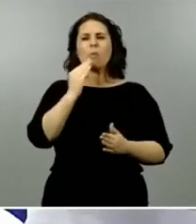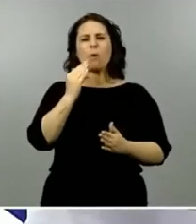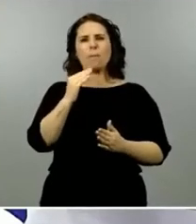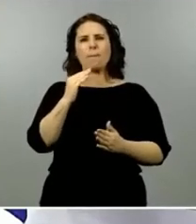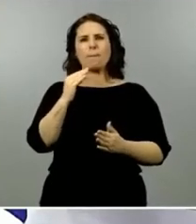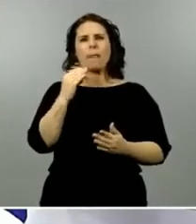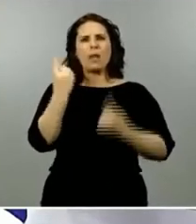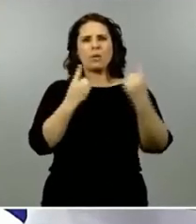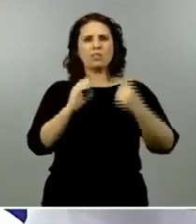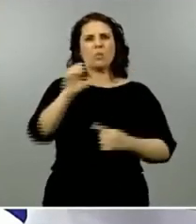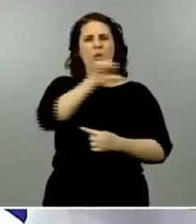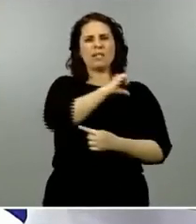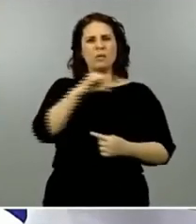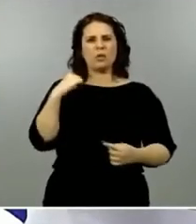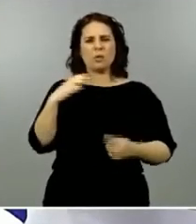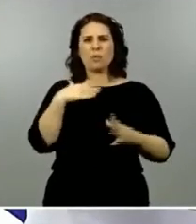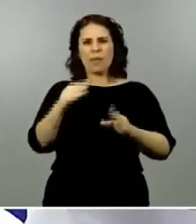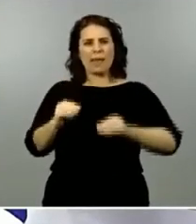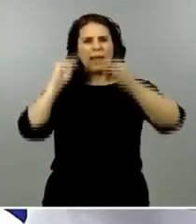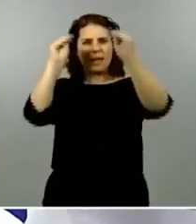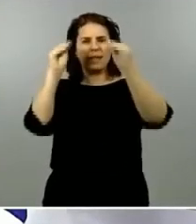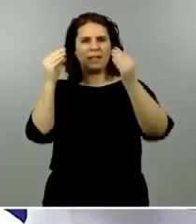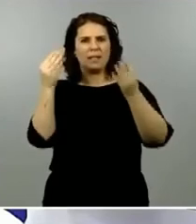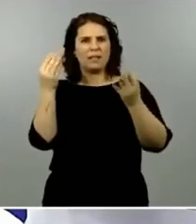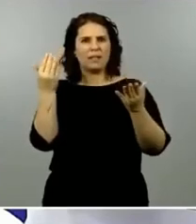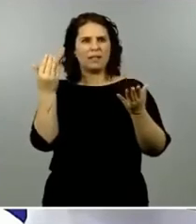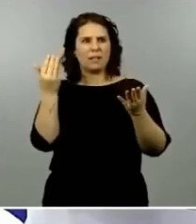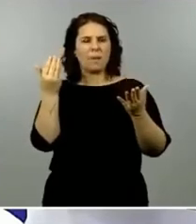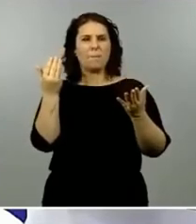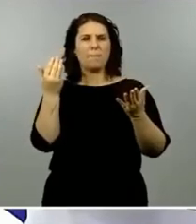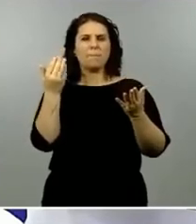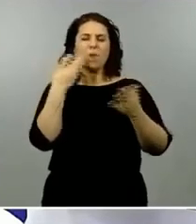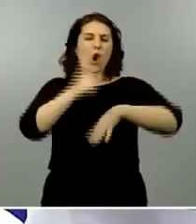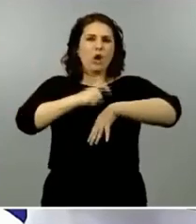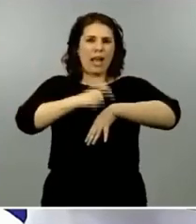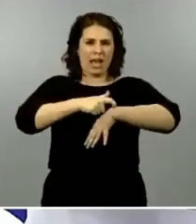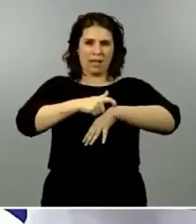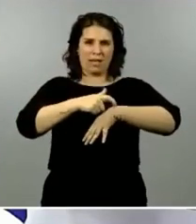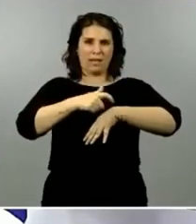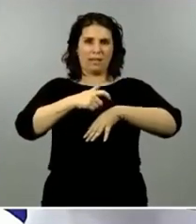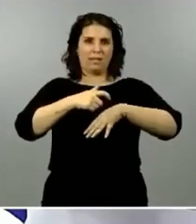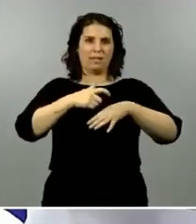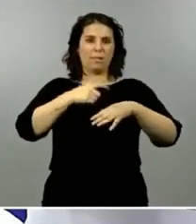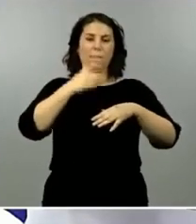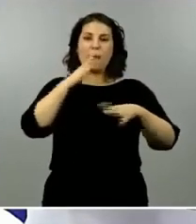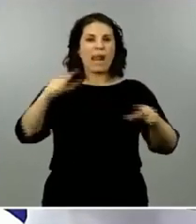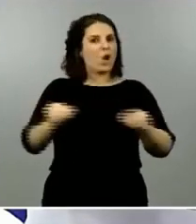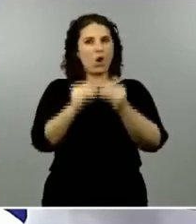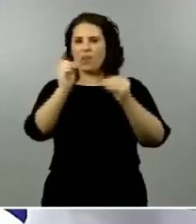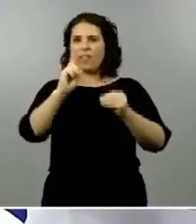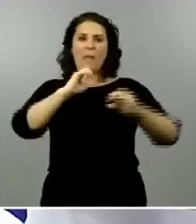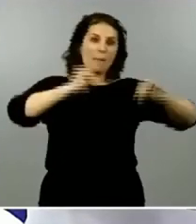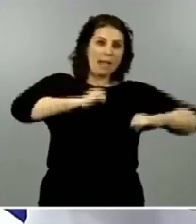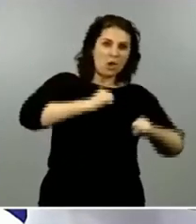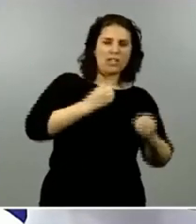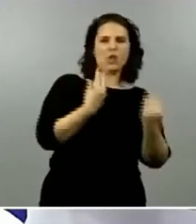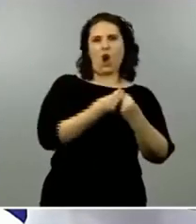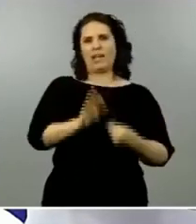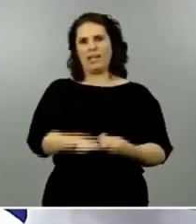pero si tienen que hacer que no coincidan mayores con niños y por último quería plantearle si están pensando